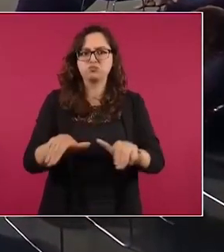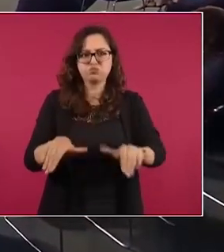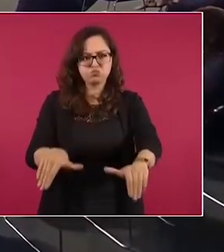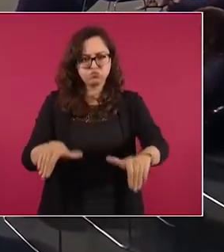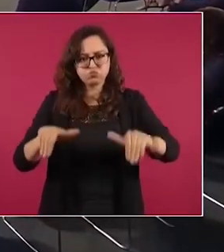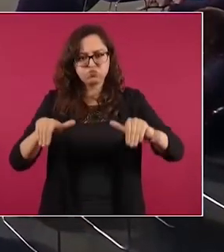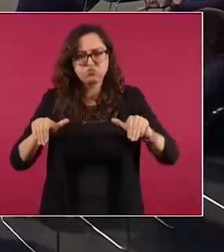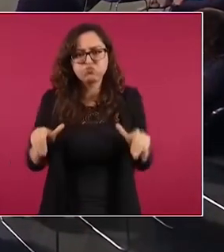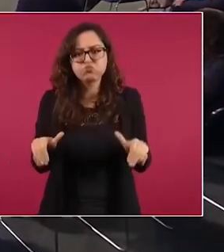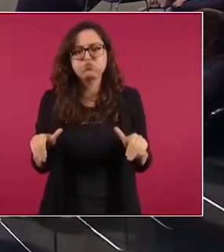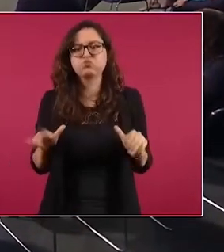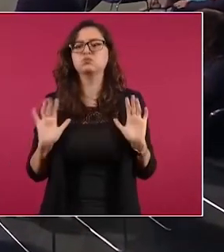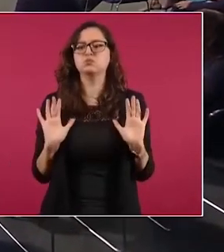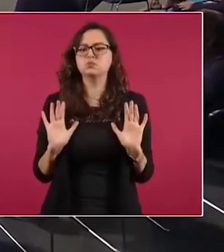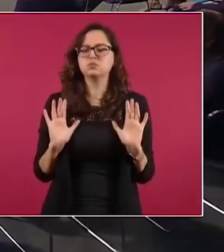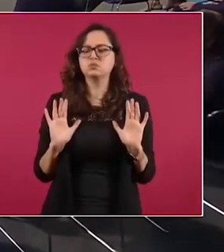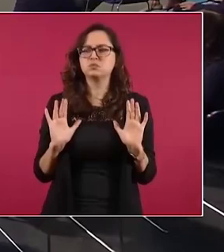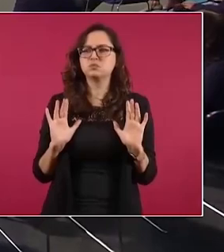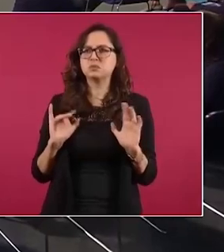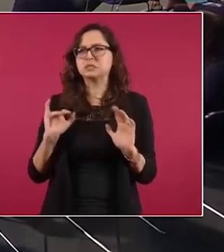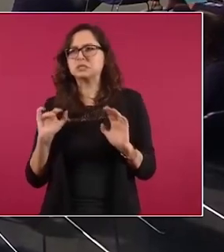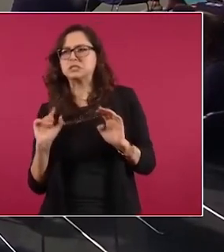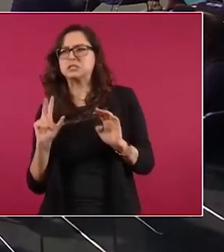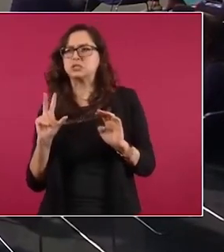Que pueda decir, sí, pero